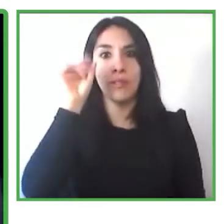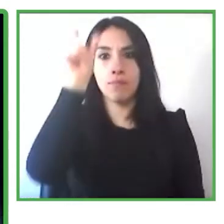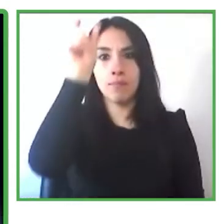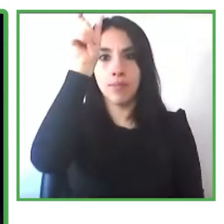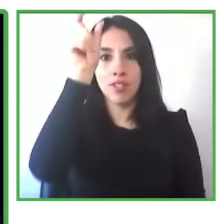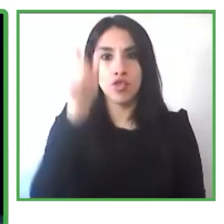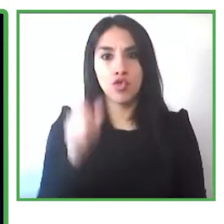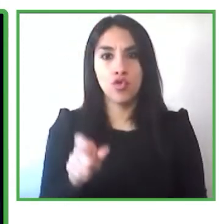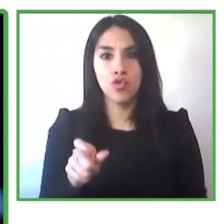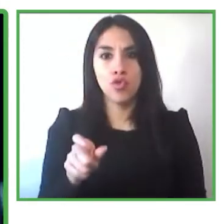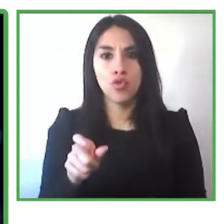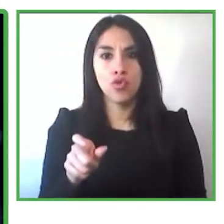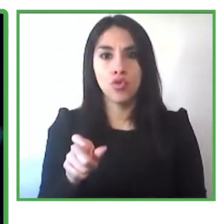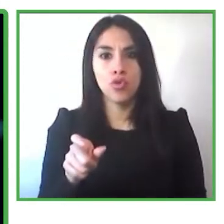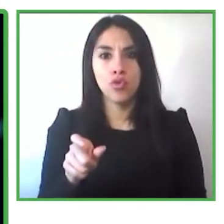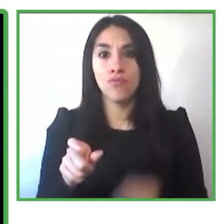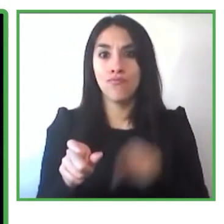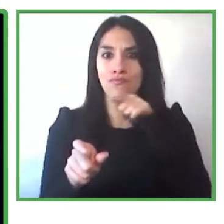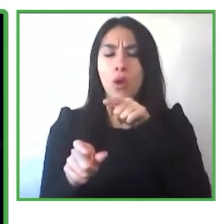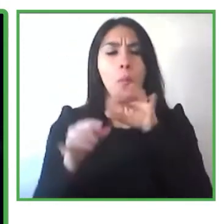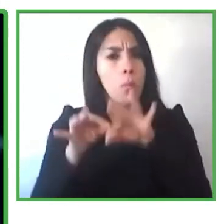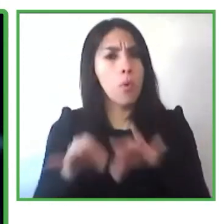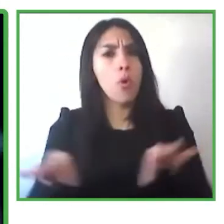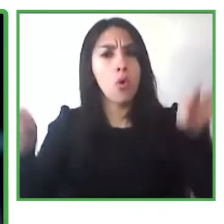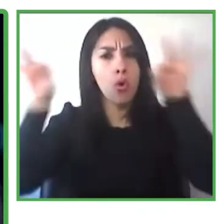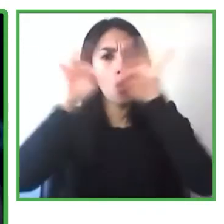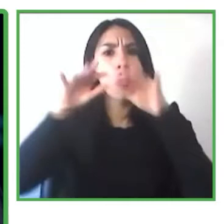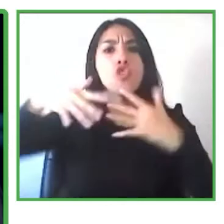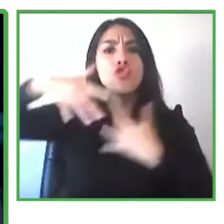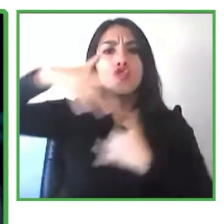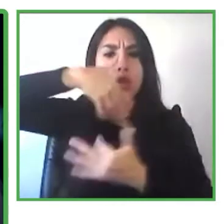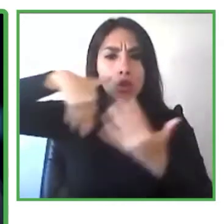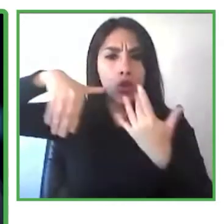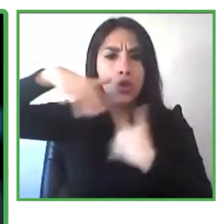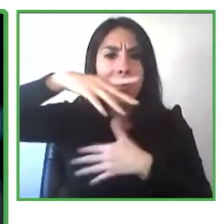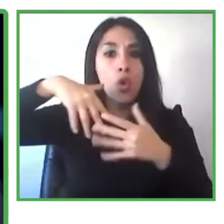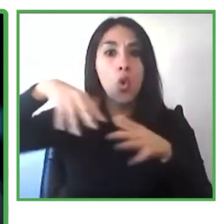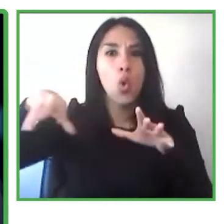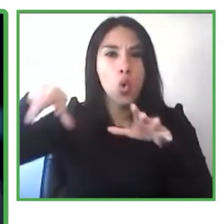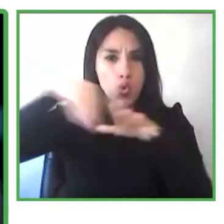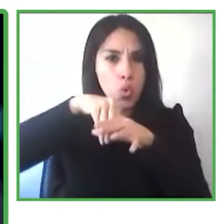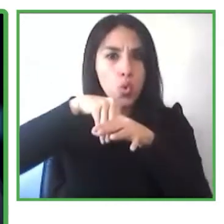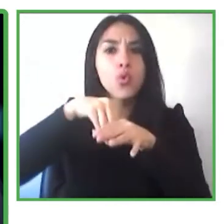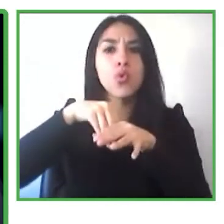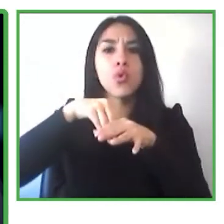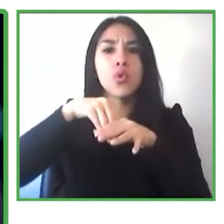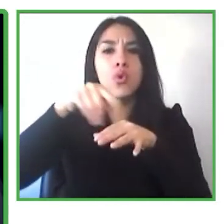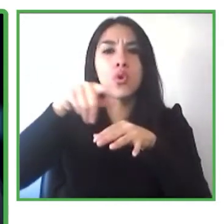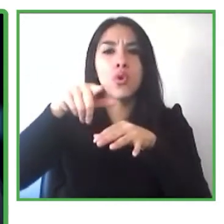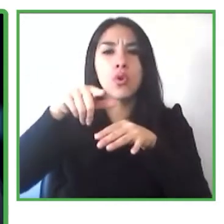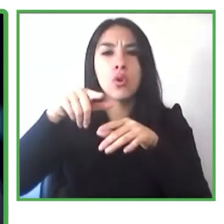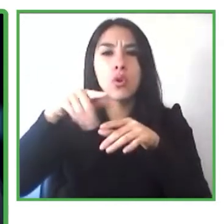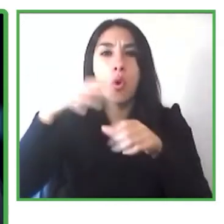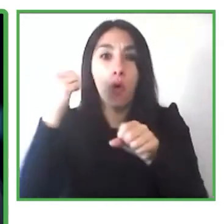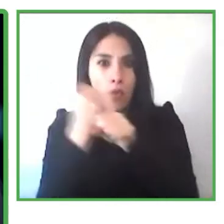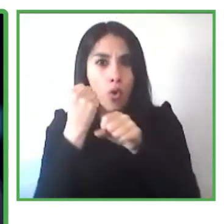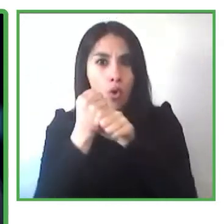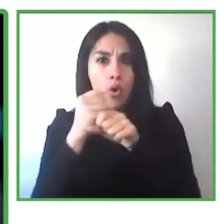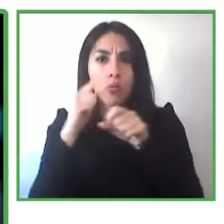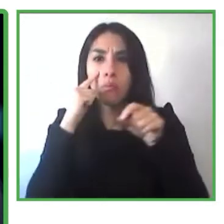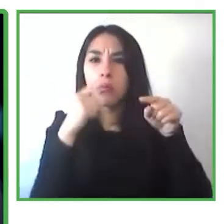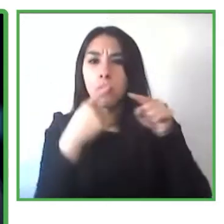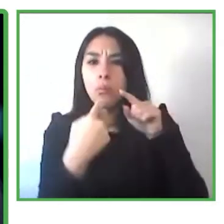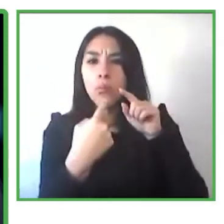inclusión laboral como una puerta de oportunidades para la inclusión de las personas con discapacidad en la cual no solo ellos se